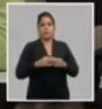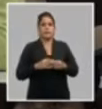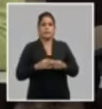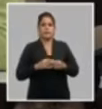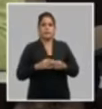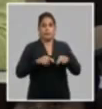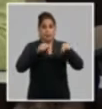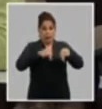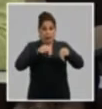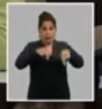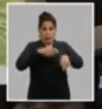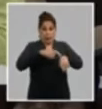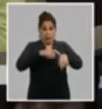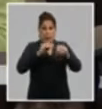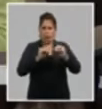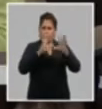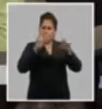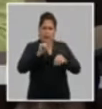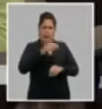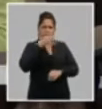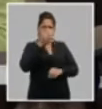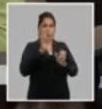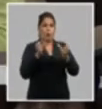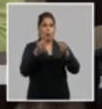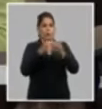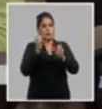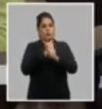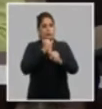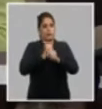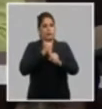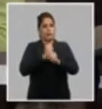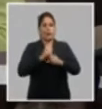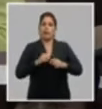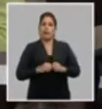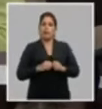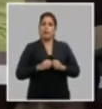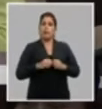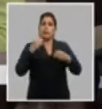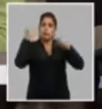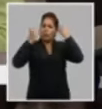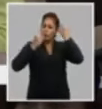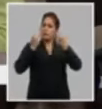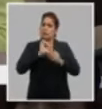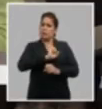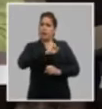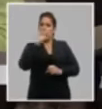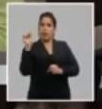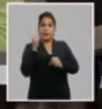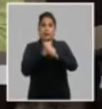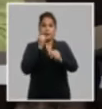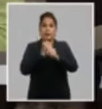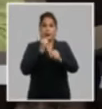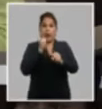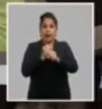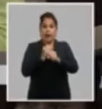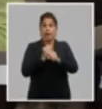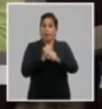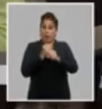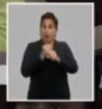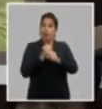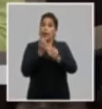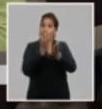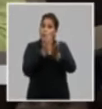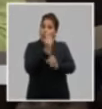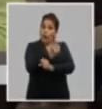vivimos en moradas muy recientes en la comisión de trabajo yo creo que para lograr ese trabajo de influencia ese trabajo